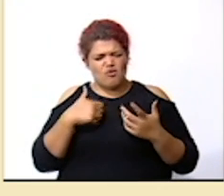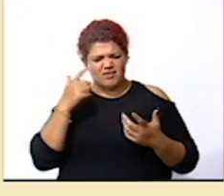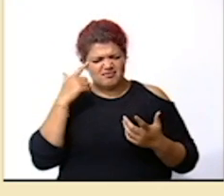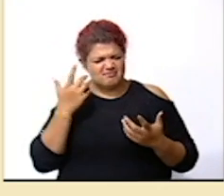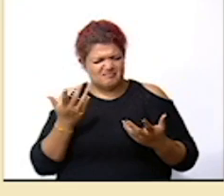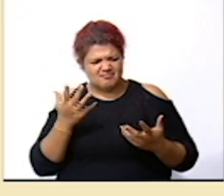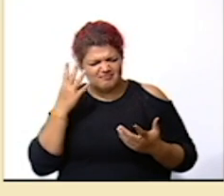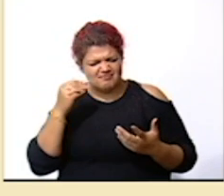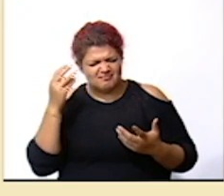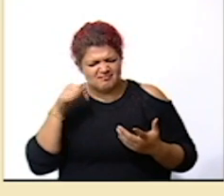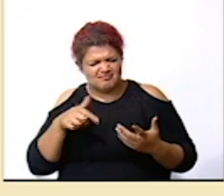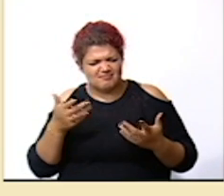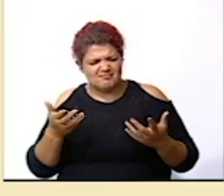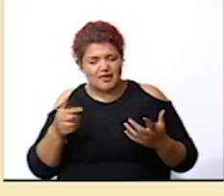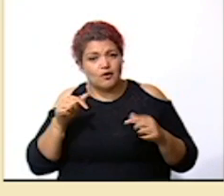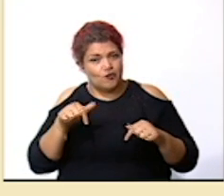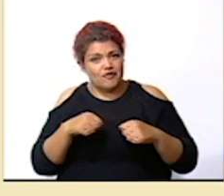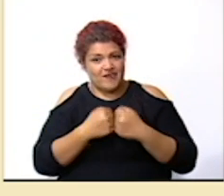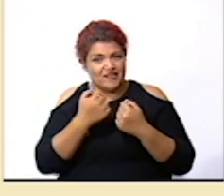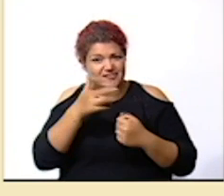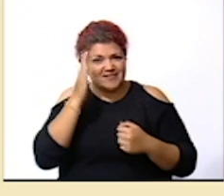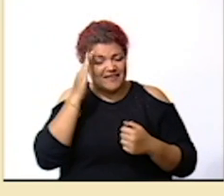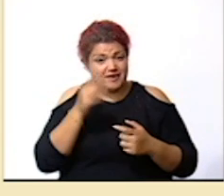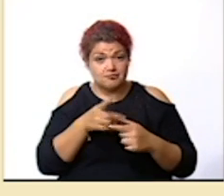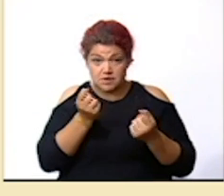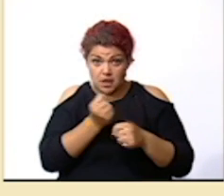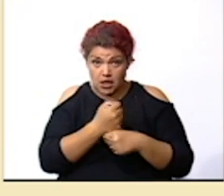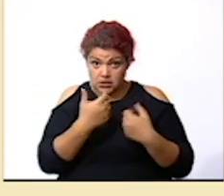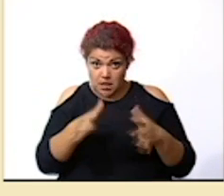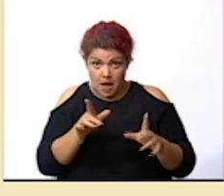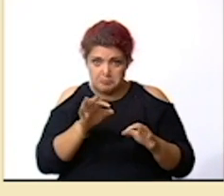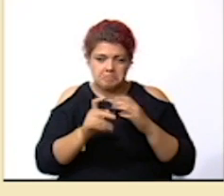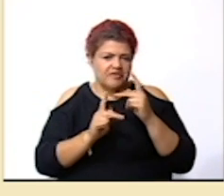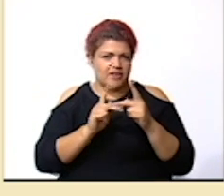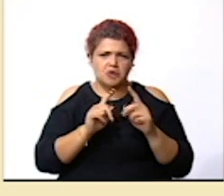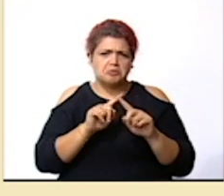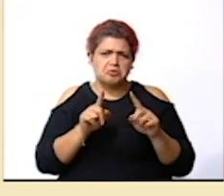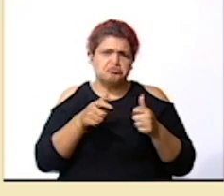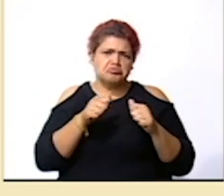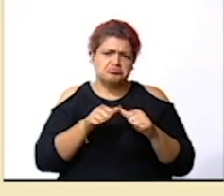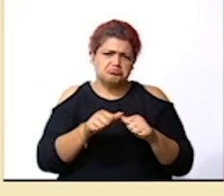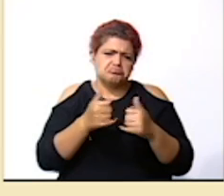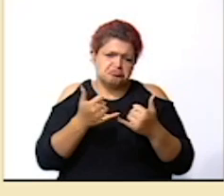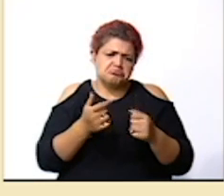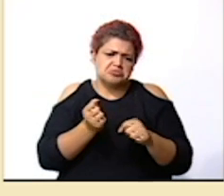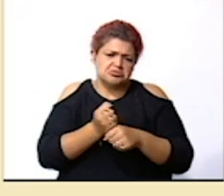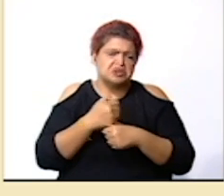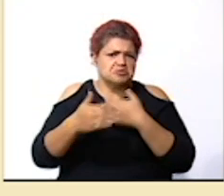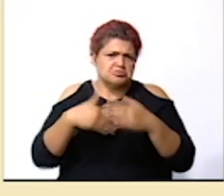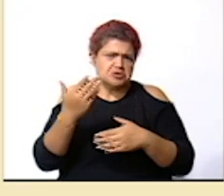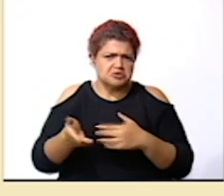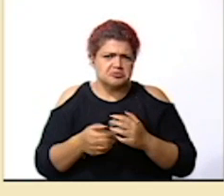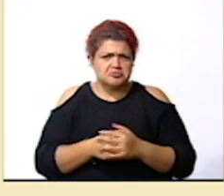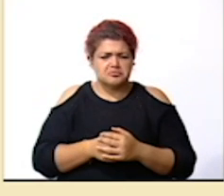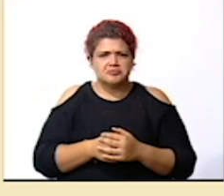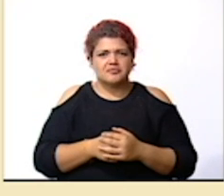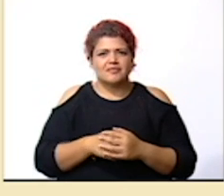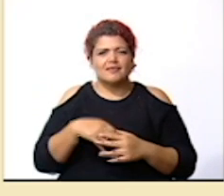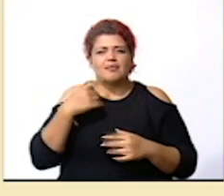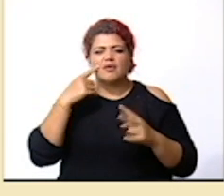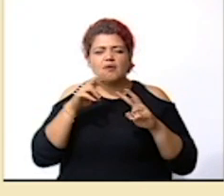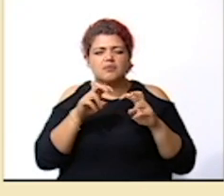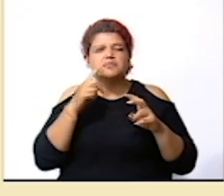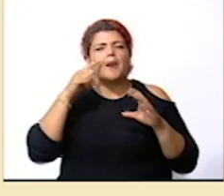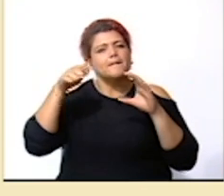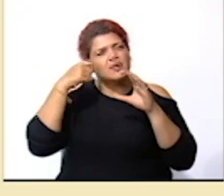bueno, el día de hoy tienen un reto si lo hicieron ya, perfecto, si no, lo pueden hacer después y experimentamos